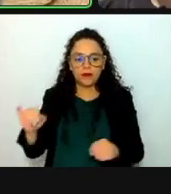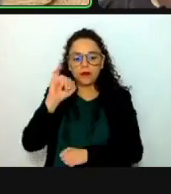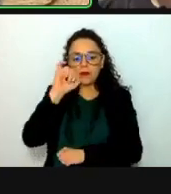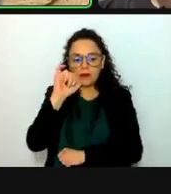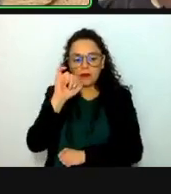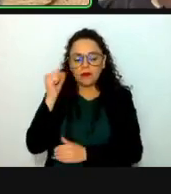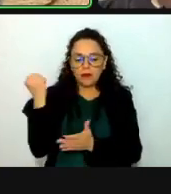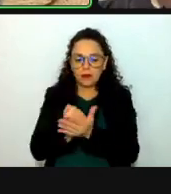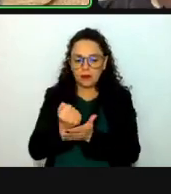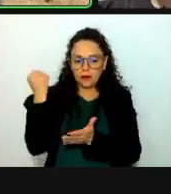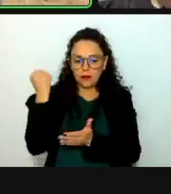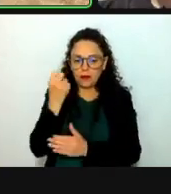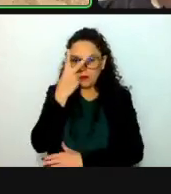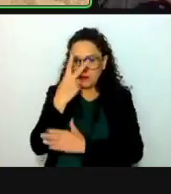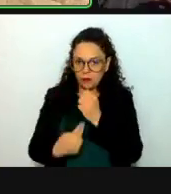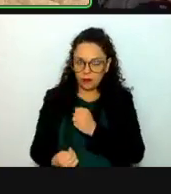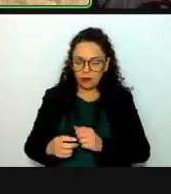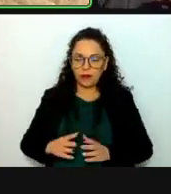el orden del día.